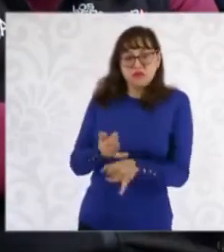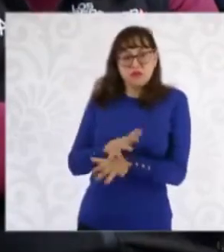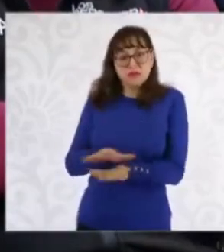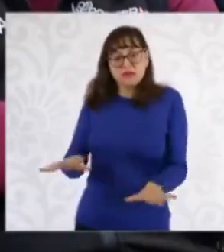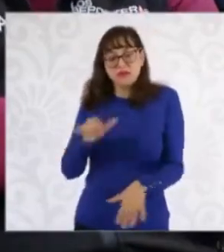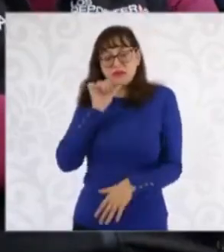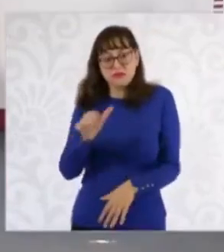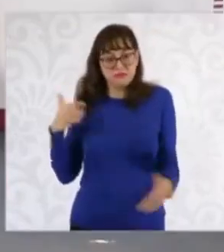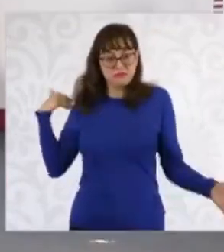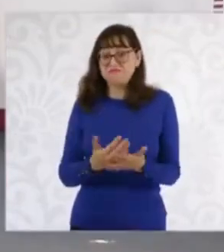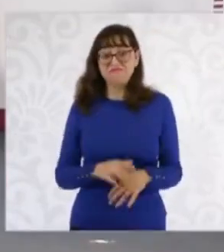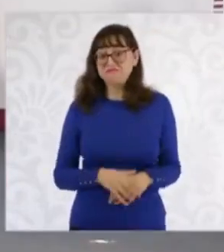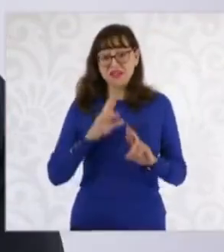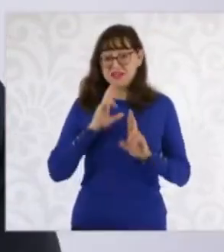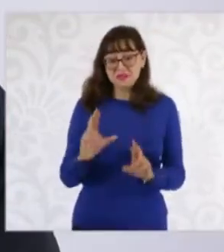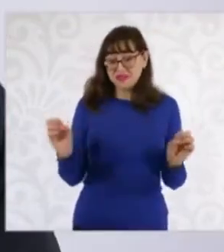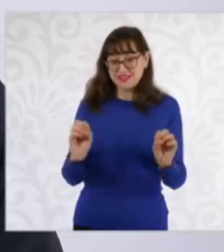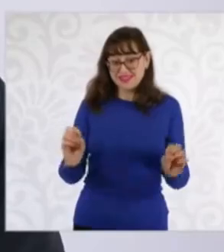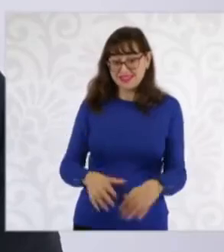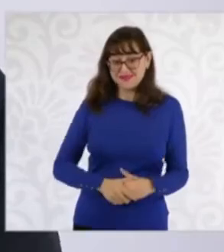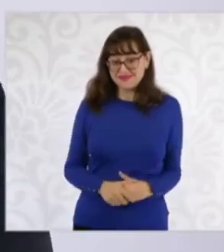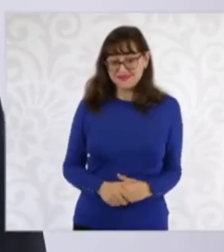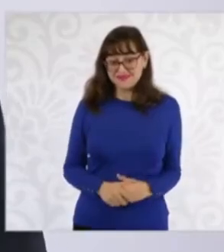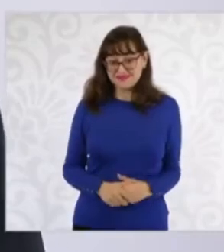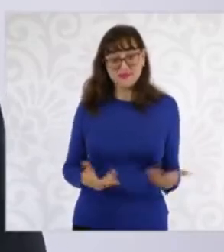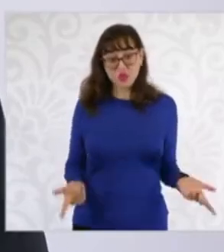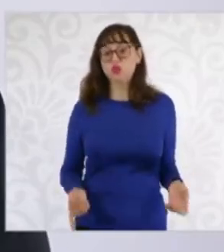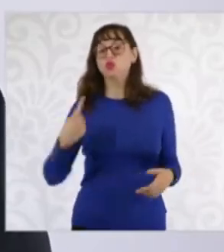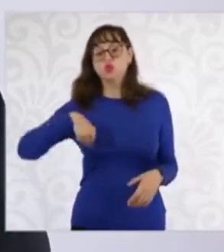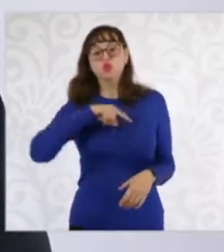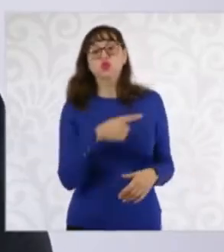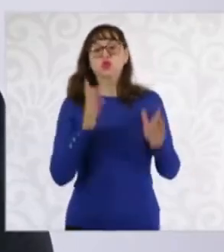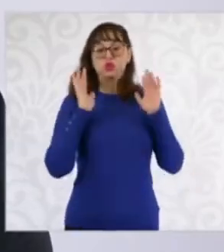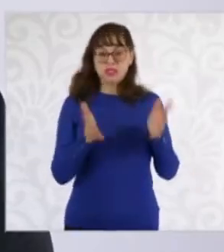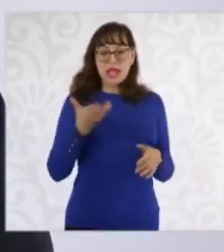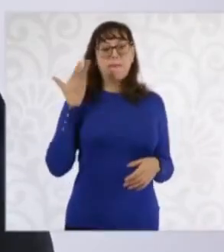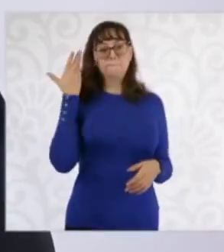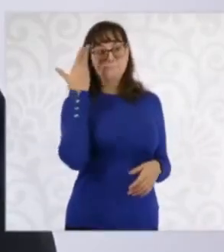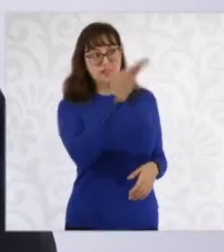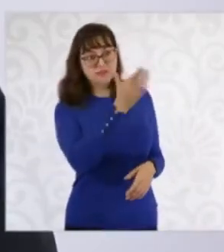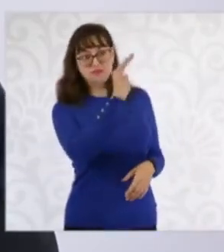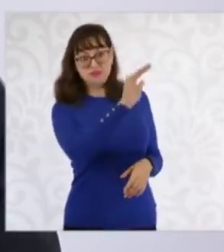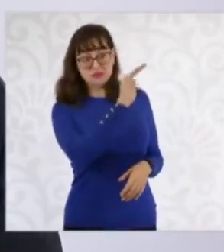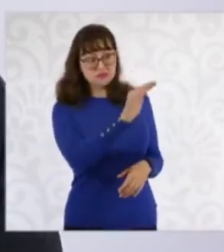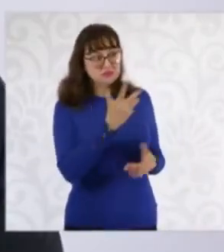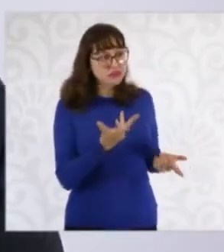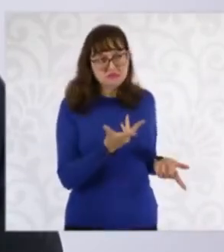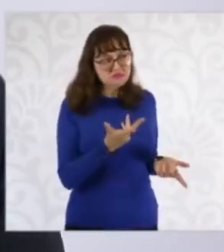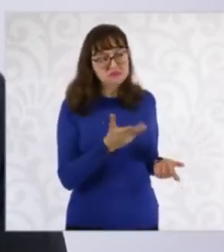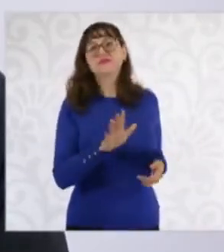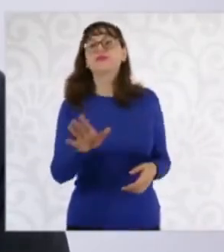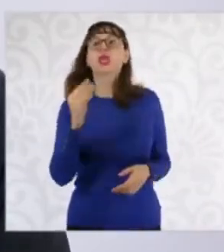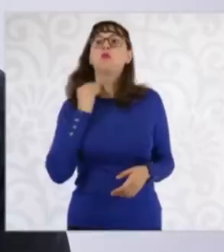cuántas semanas? No nos dicen, no nos dicen. Nosotros ya hicimos la solicitud de asistencia jurídica internacional. Es lo que la ley